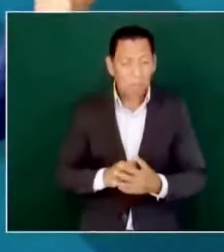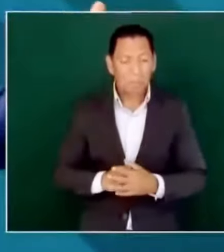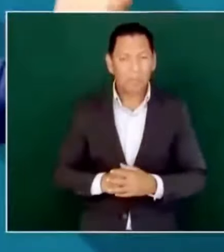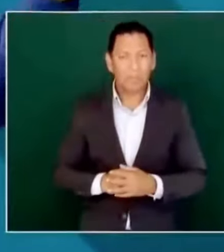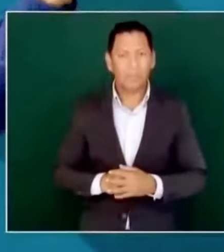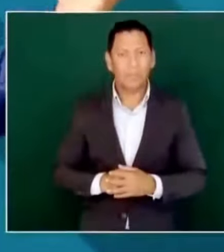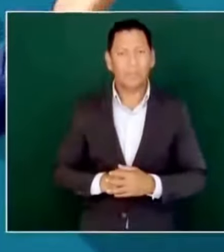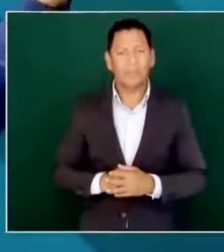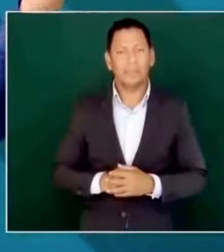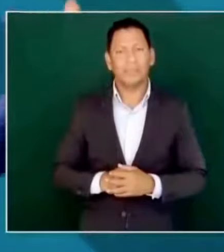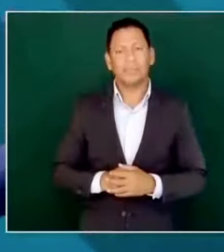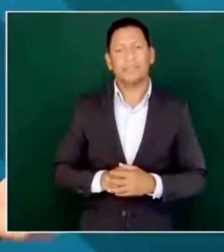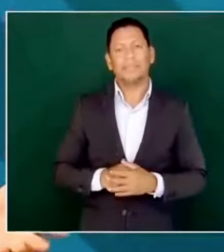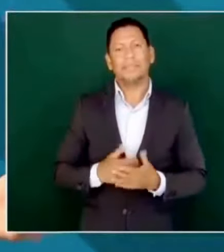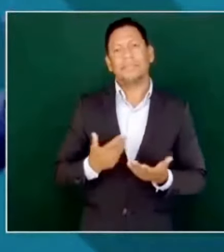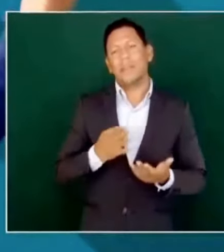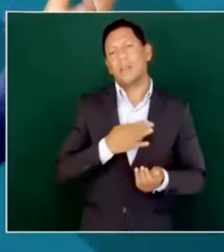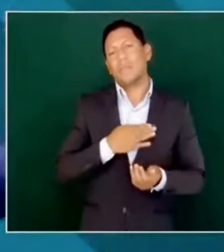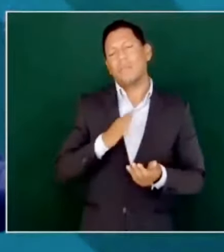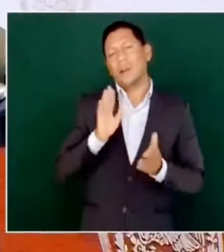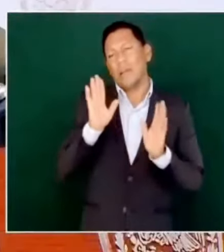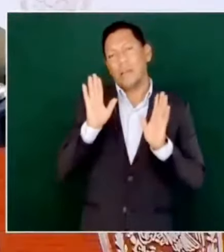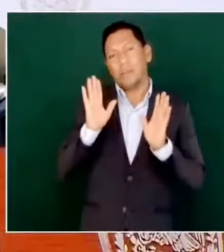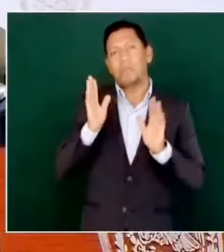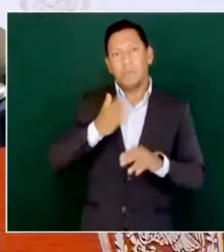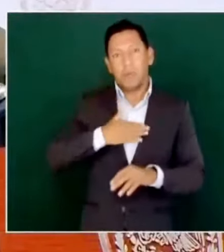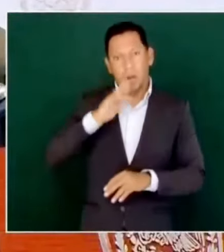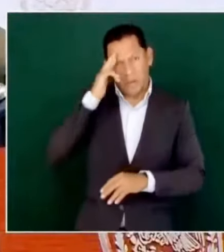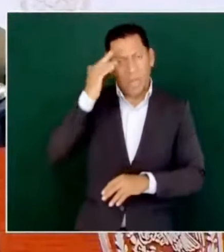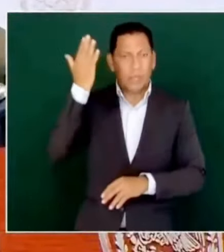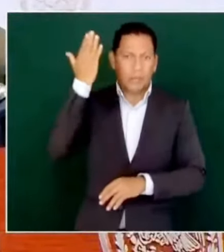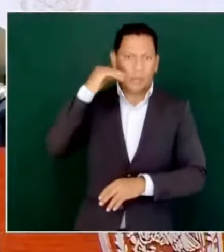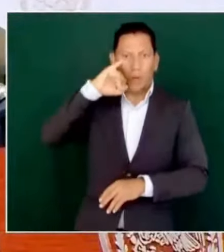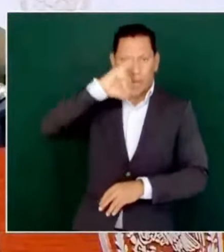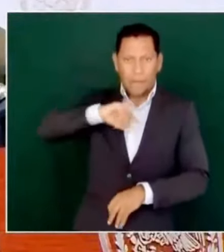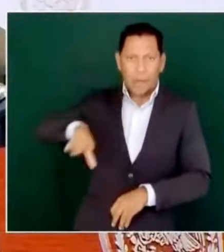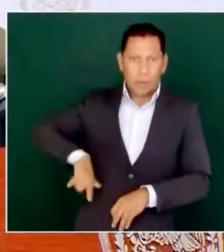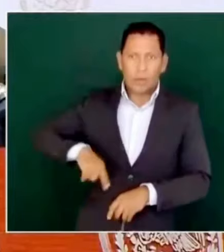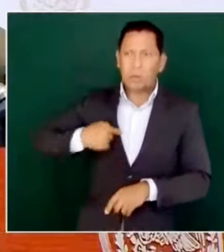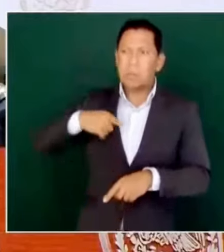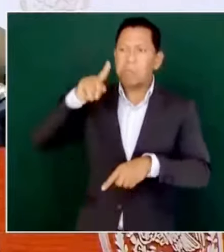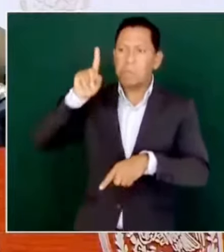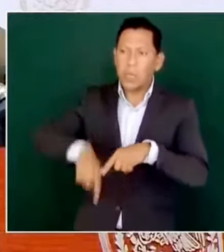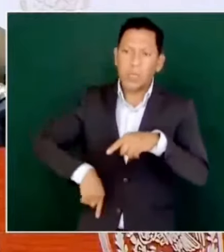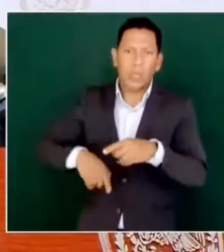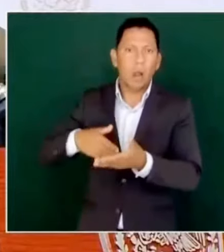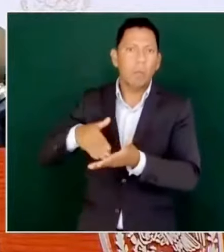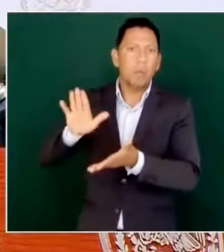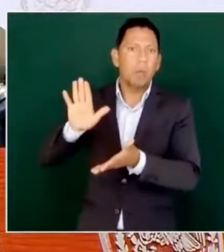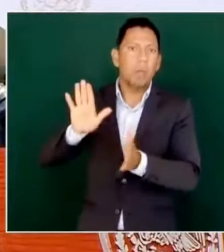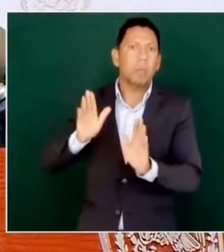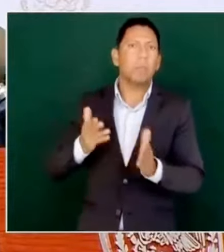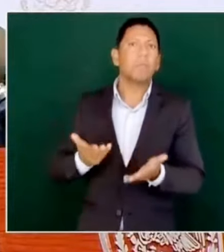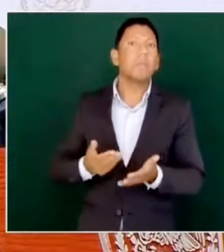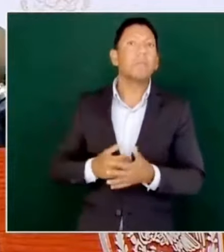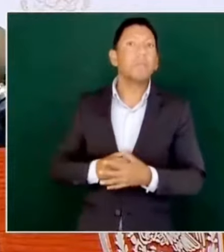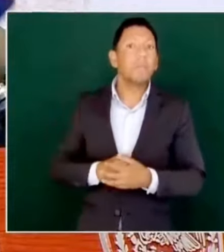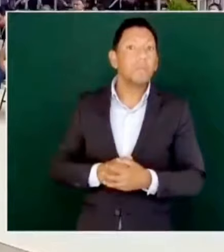Bueno, me desaforaron y